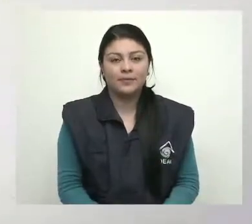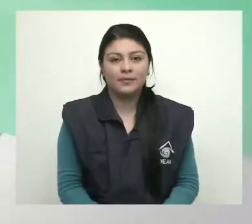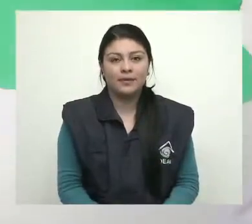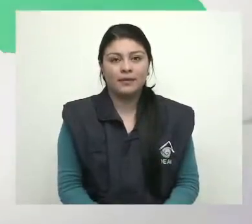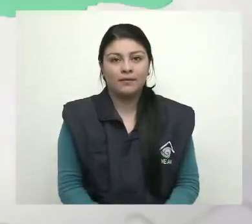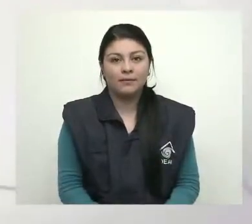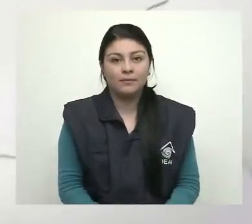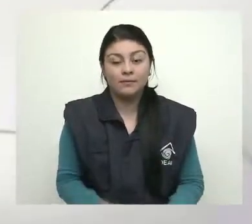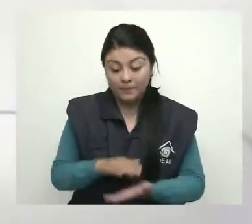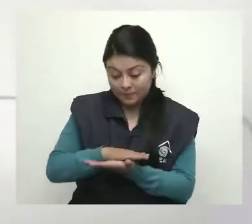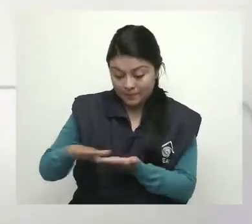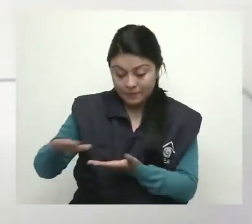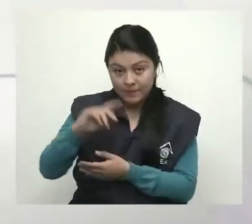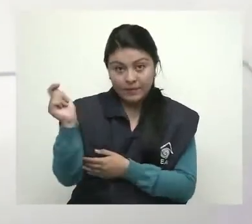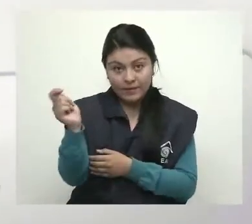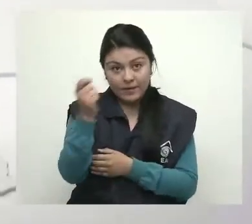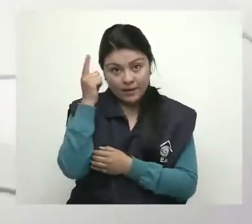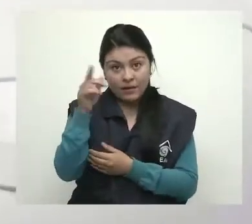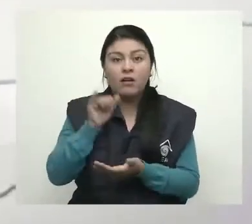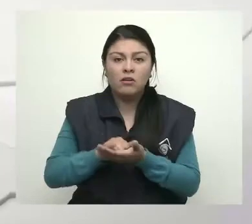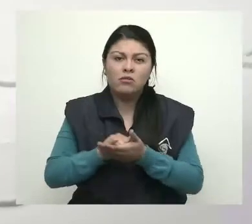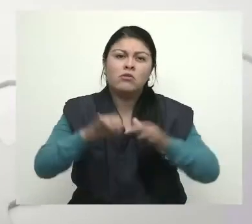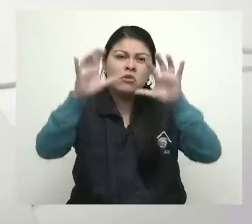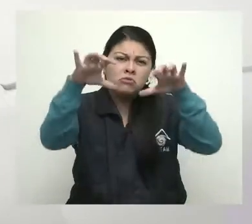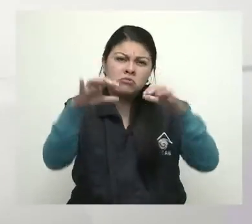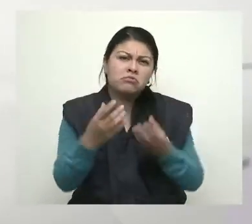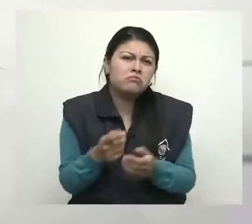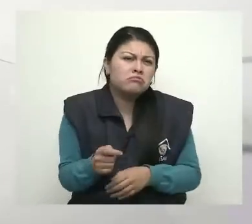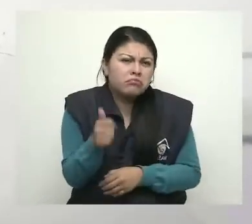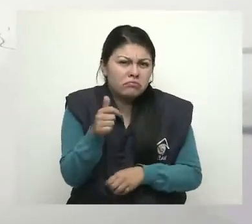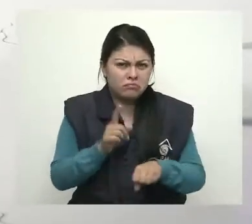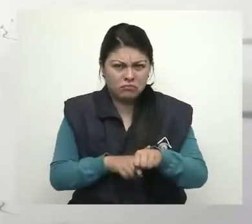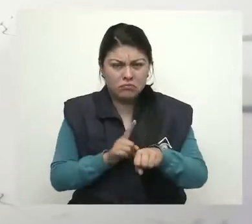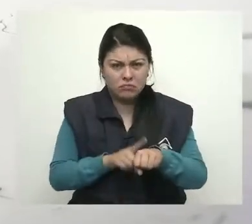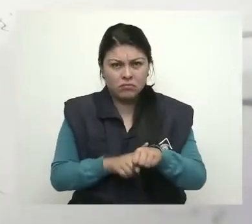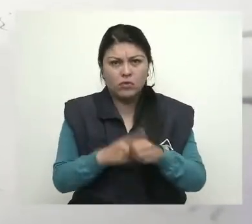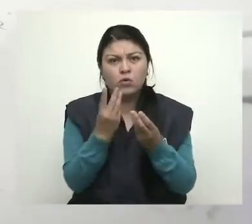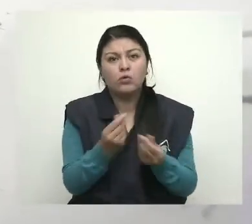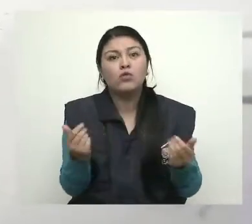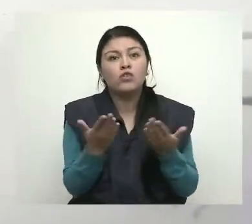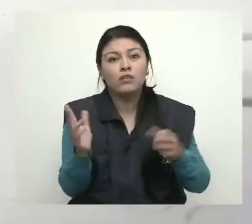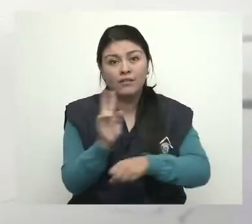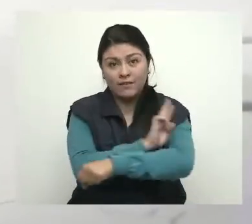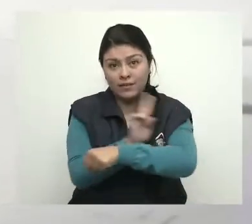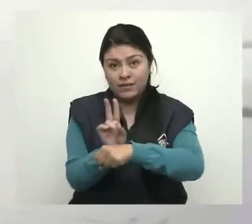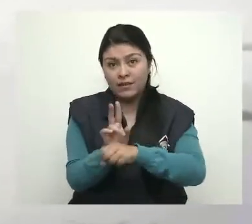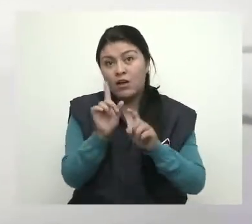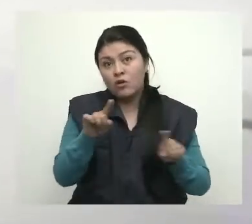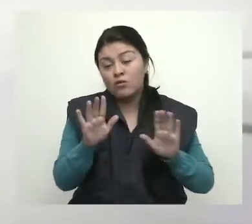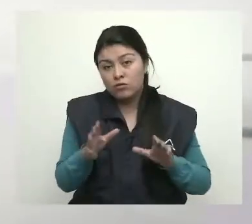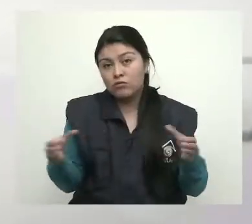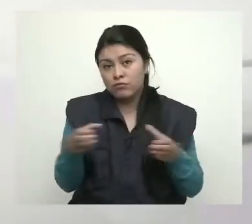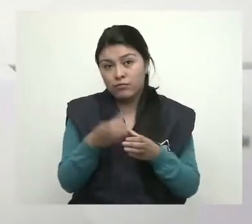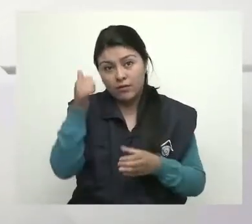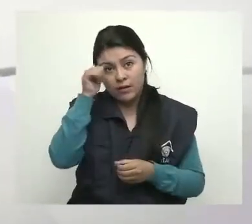Hacia los llanos orientales tendremos lluvias suaves pasajeras dispersándose sobre el Bichada y algunos sectores del Arauca.